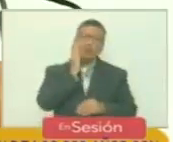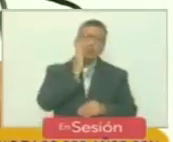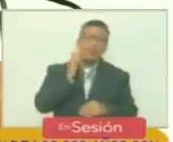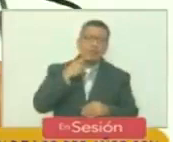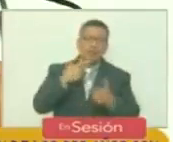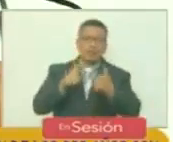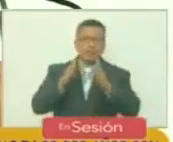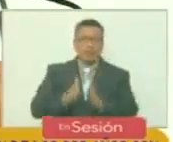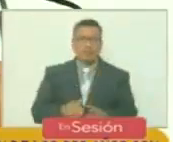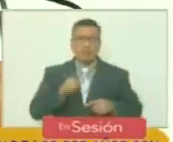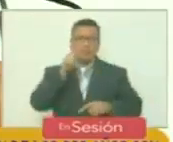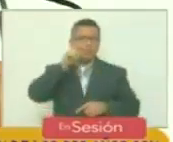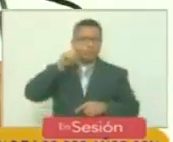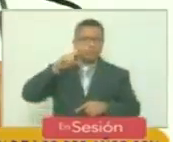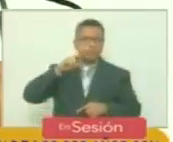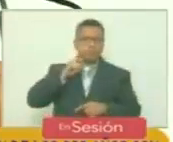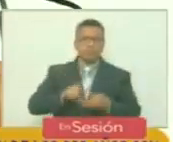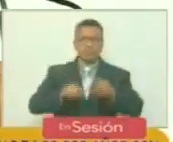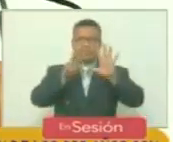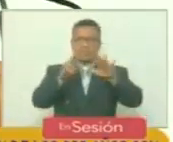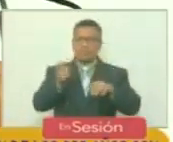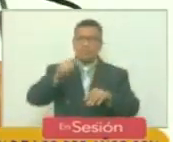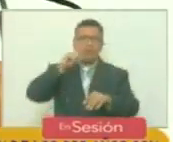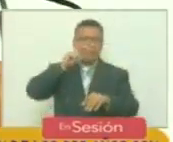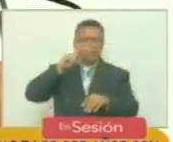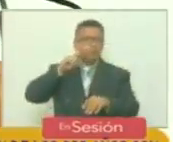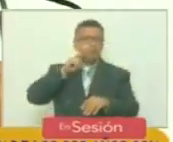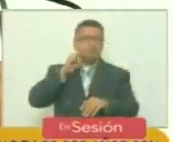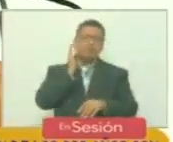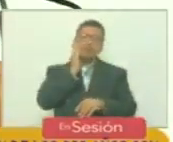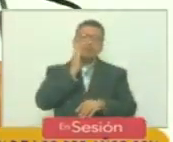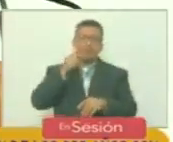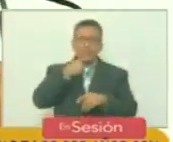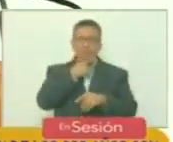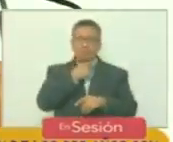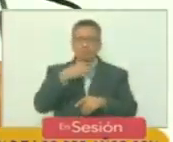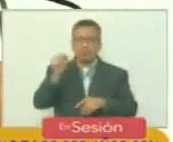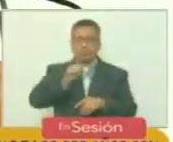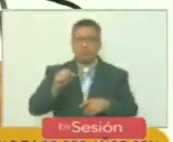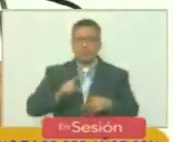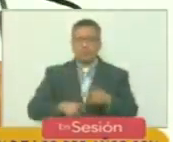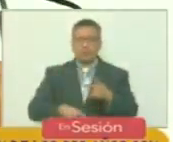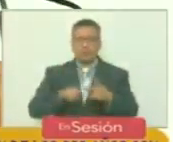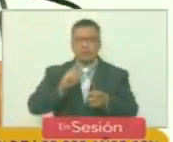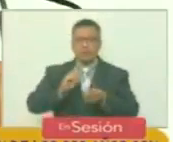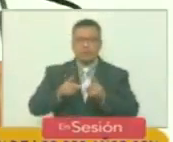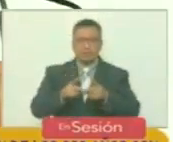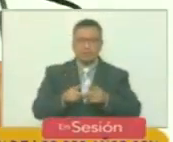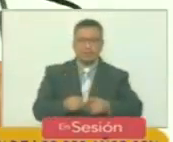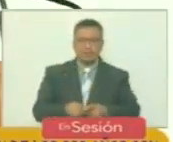estaba embarazada de él en el séptimo mes. Alessandrello una preclampsia o